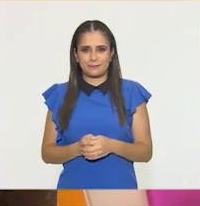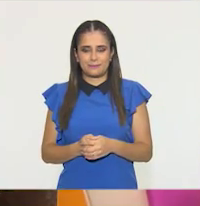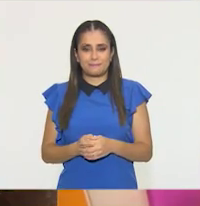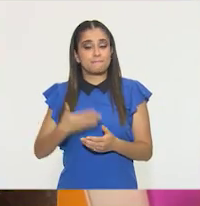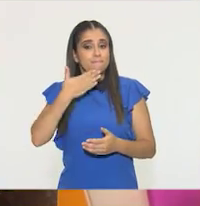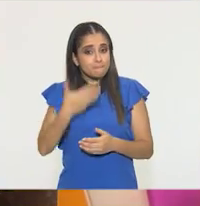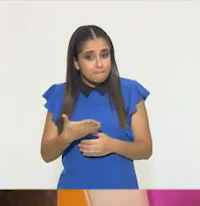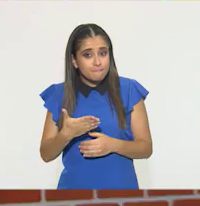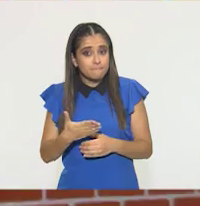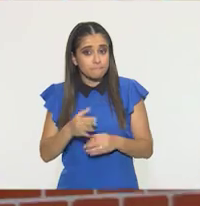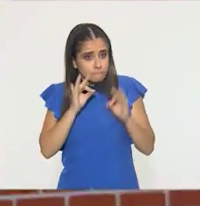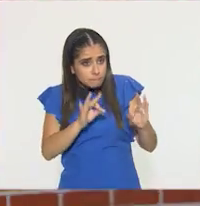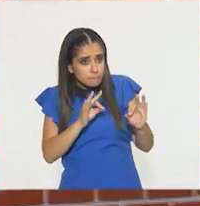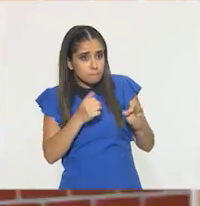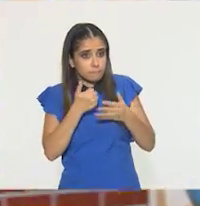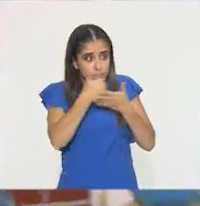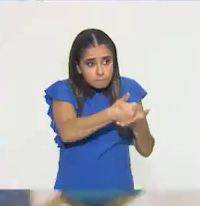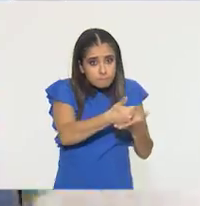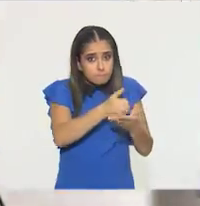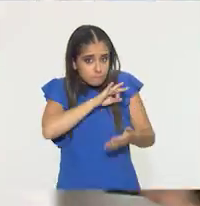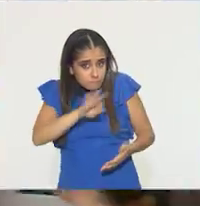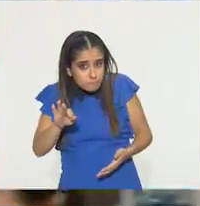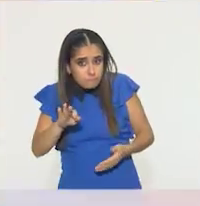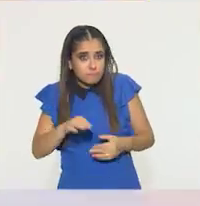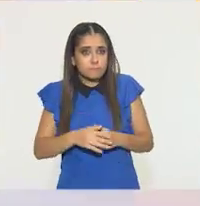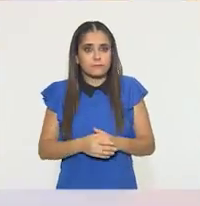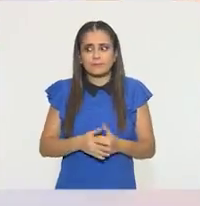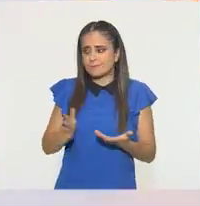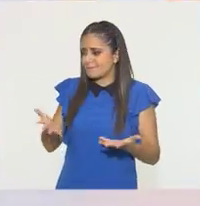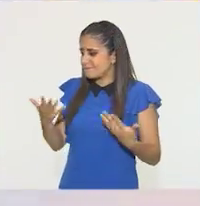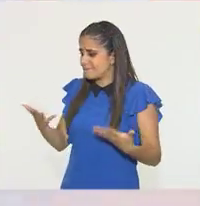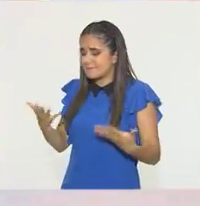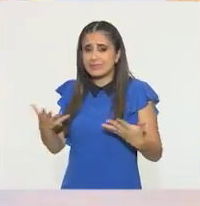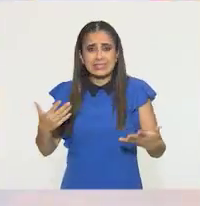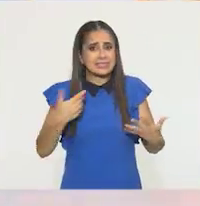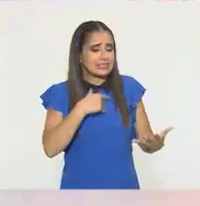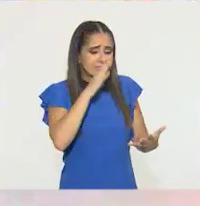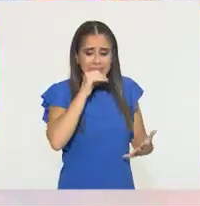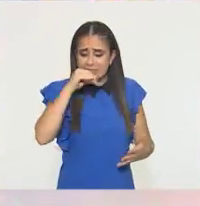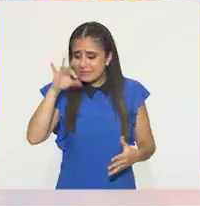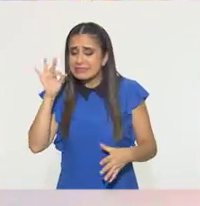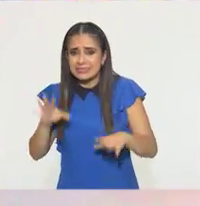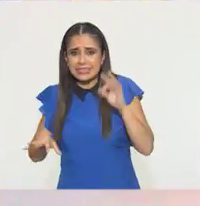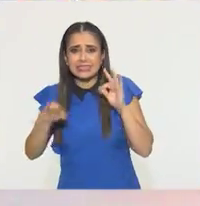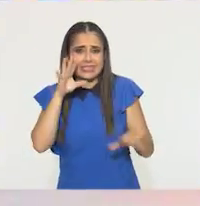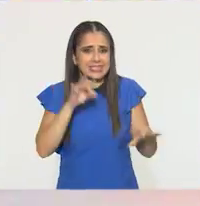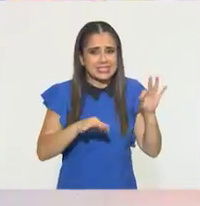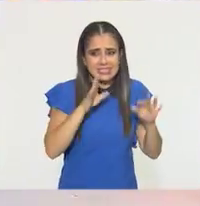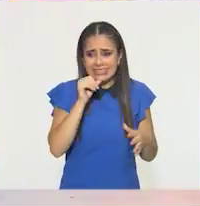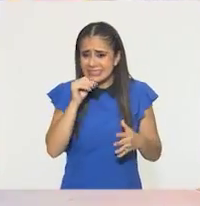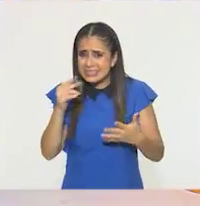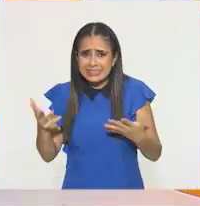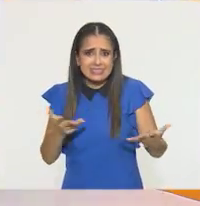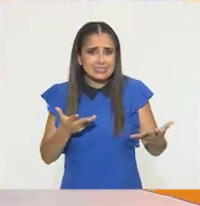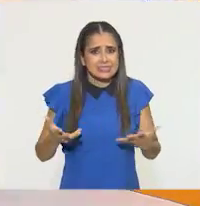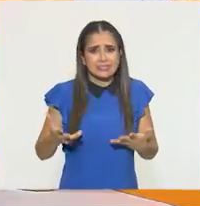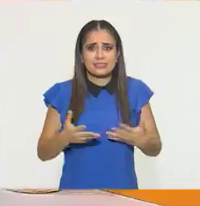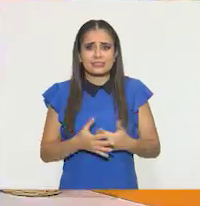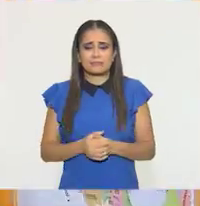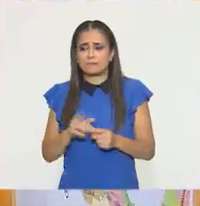¿Estás bien? ¿Te podemos ayudar en algo? No encuentro. ¿Qué no encuentraste? No encuentro mi cubrebocas, no sé dónde está.